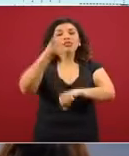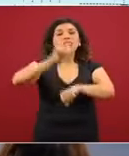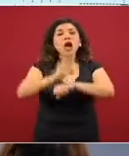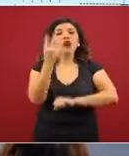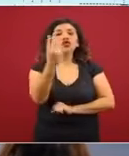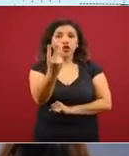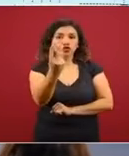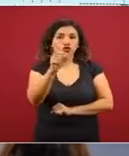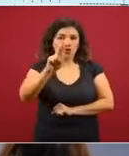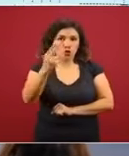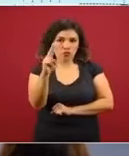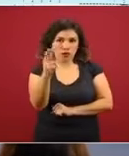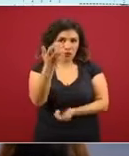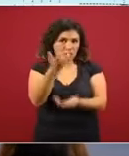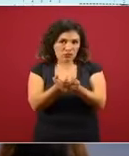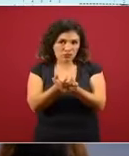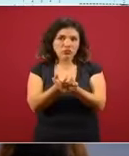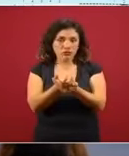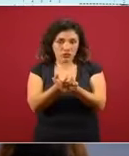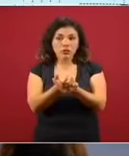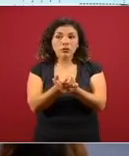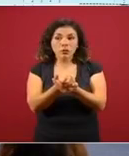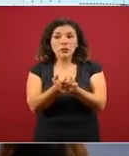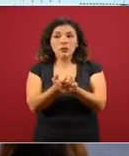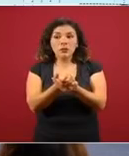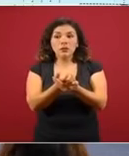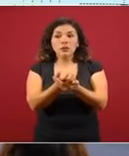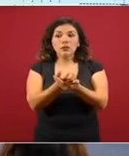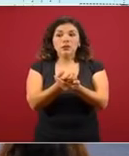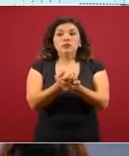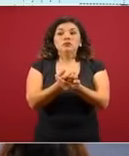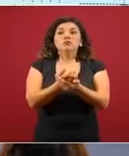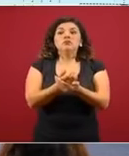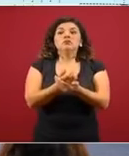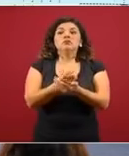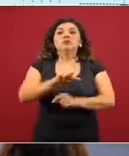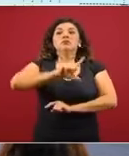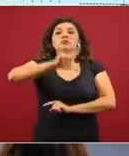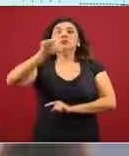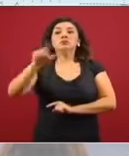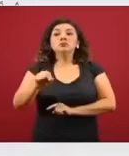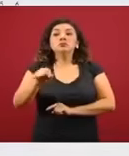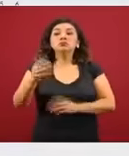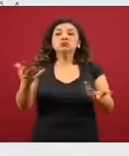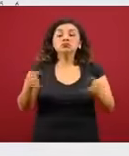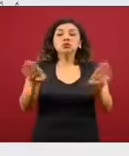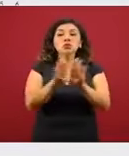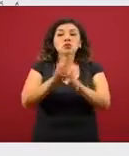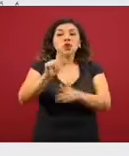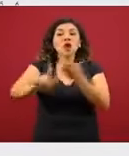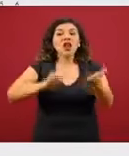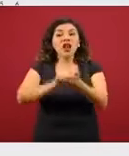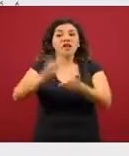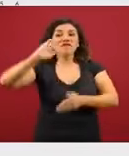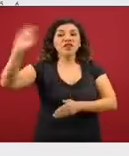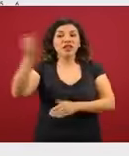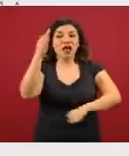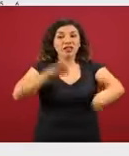2 de noviembre y de acuerdo a la Ley Federal de Trabajo,